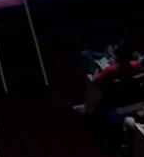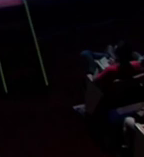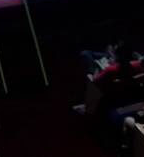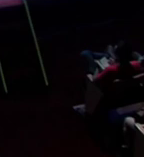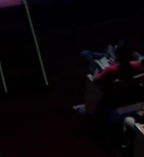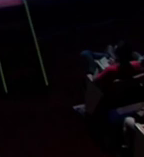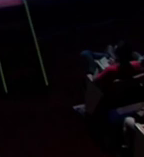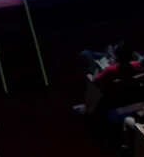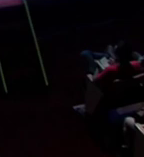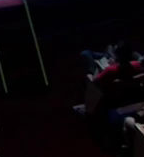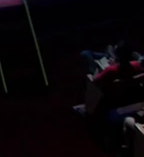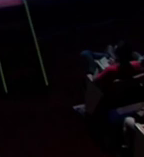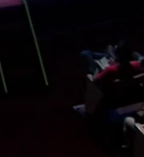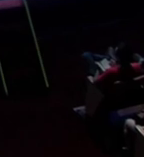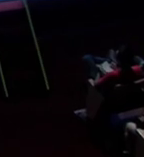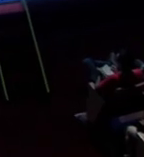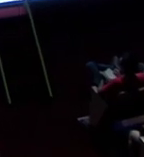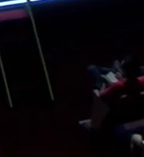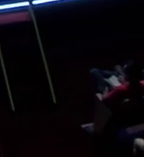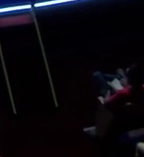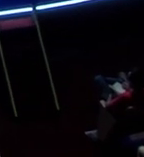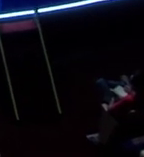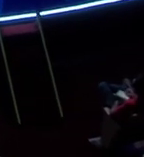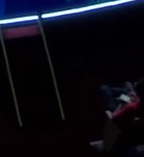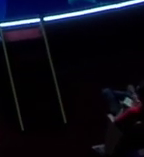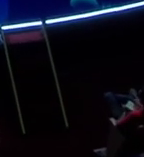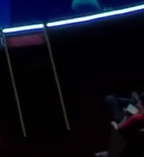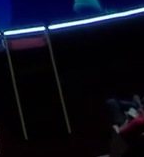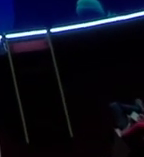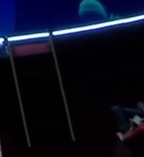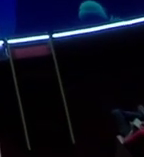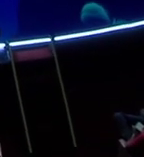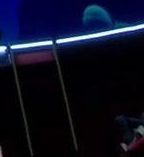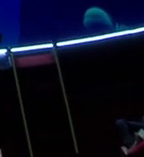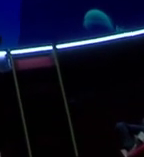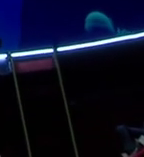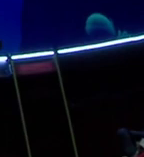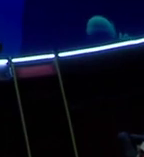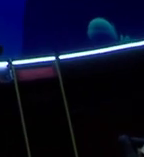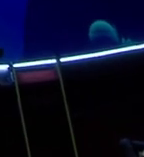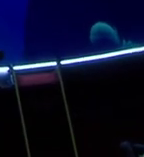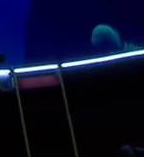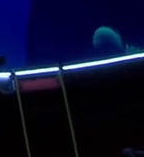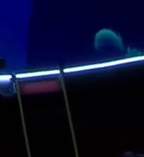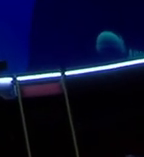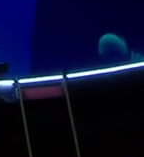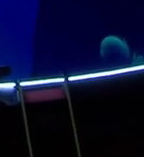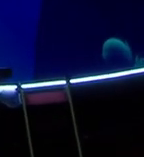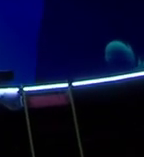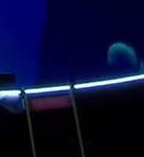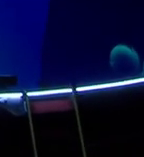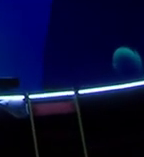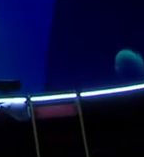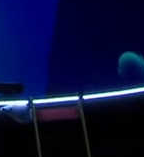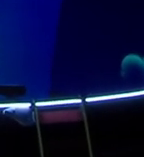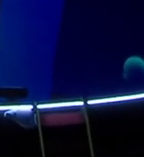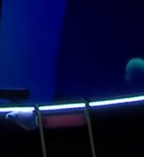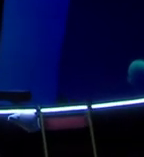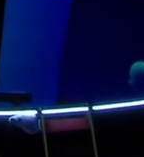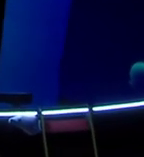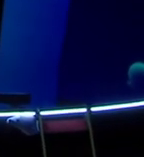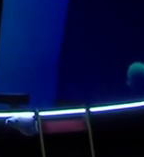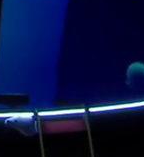Para seguir la conversación, invitamos a la chilena Maisa Rojas, física y climatóloga, doctora en física